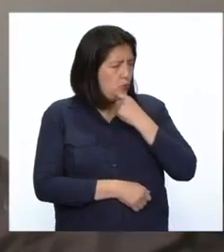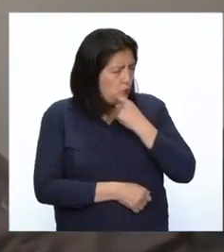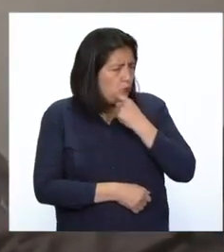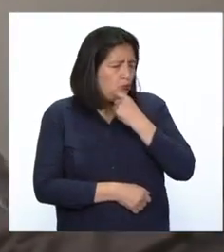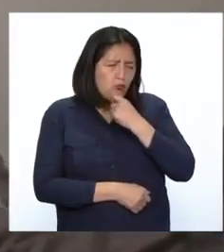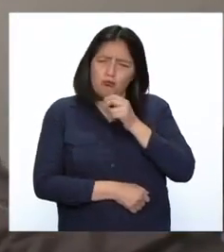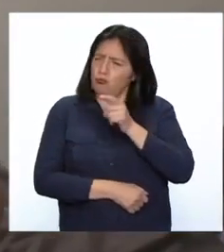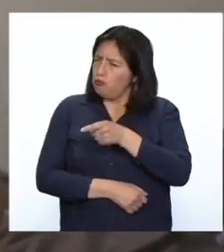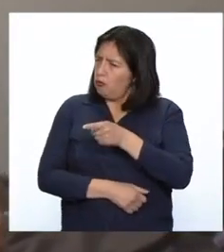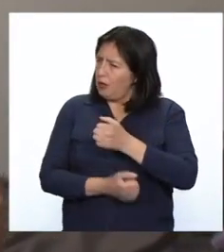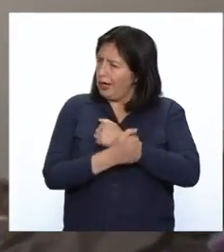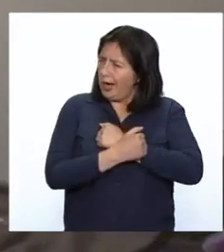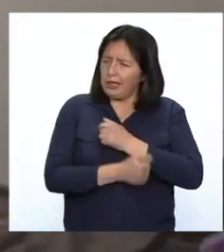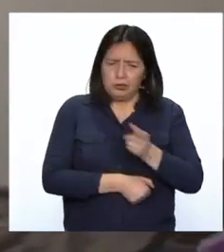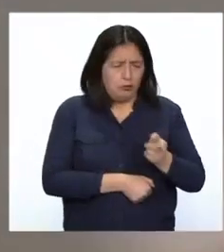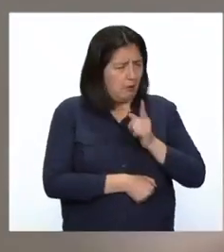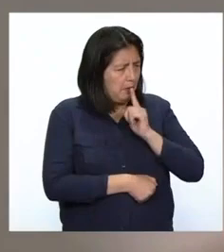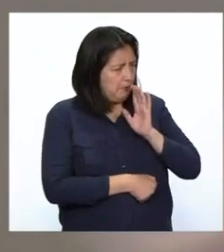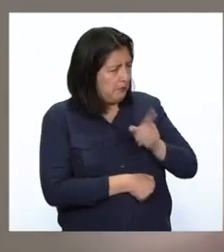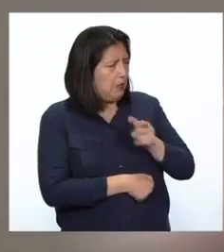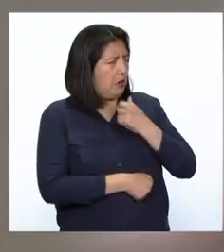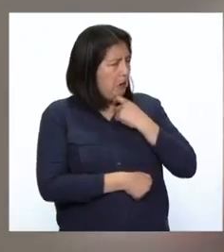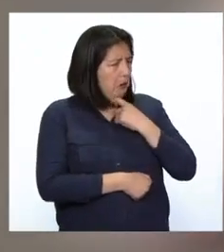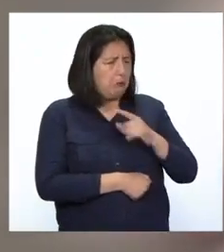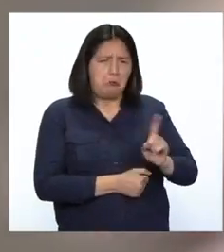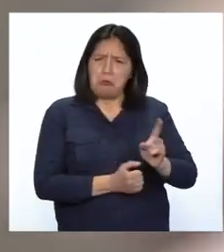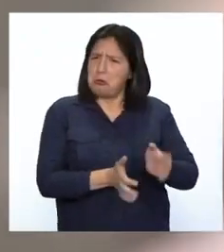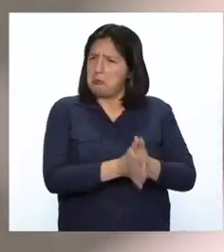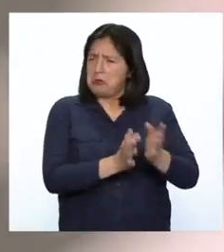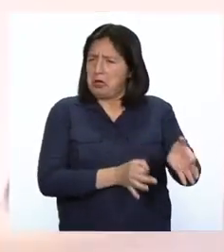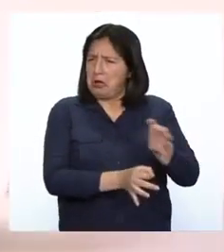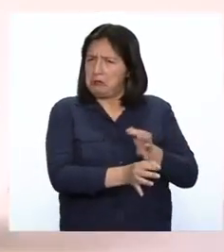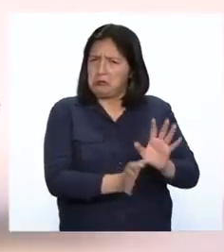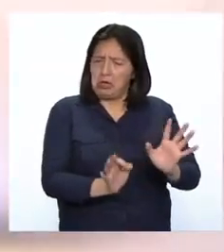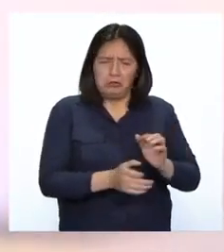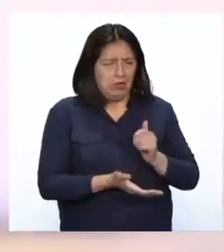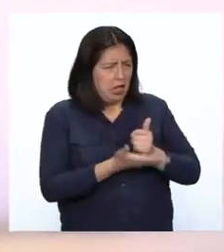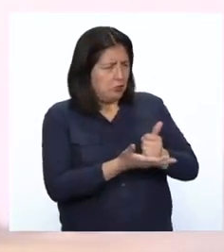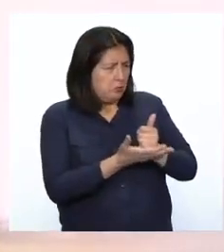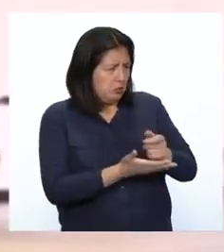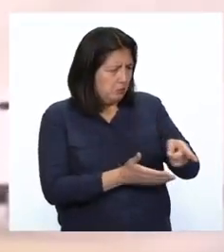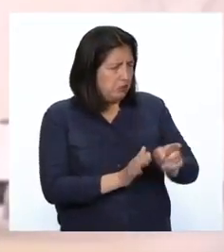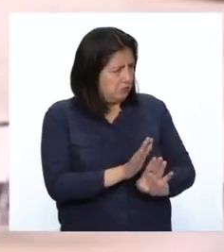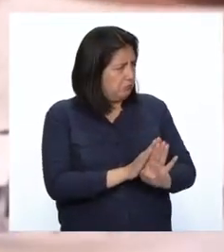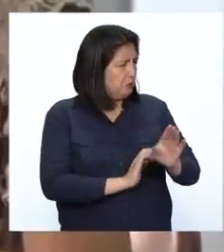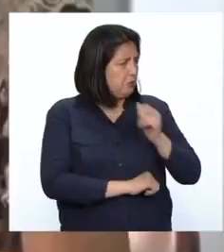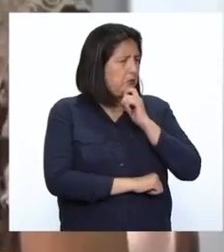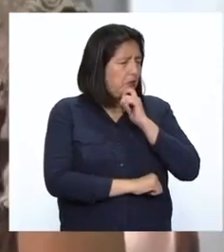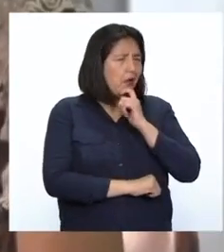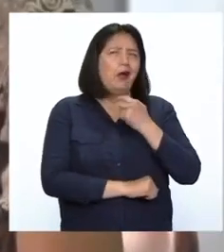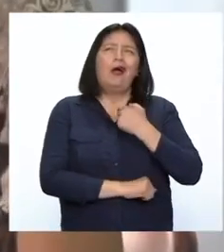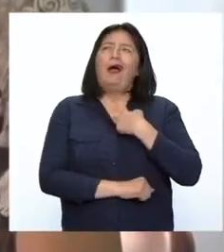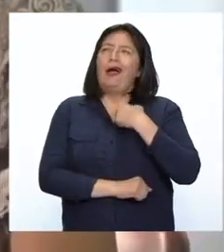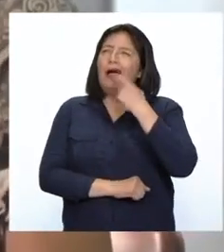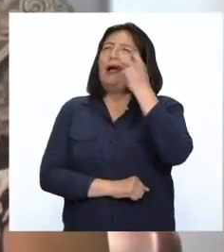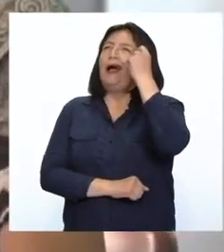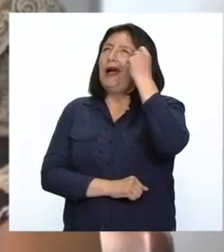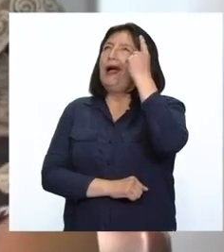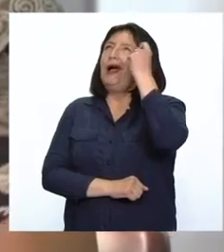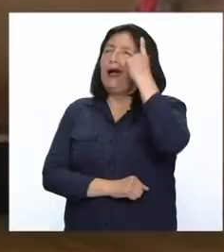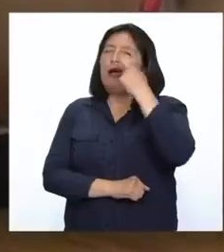ver por parte de ese cariño desinteresado por parte de mis padres en ayudar en que ellos quieran crecer, me hizo entender de que